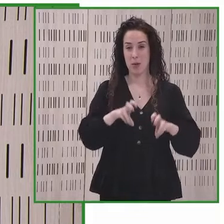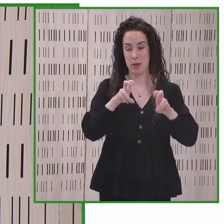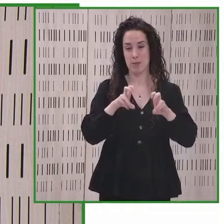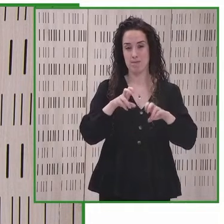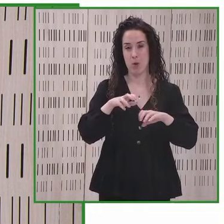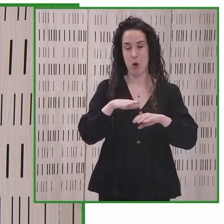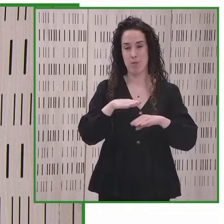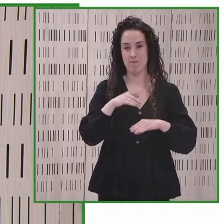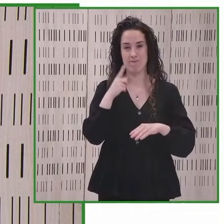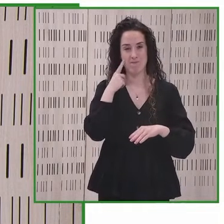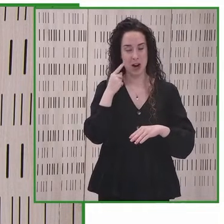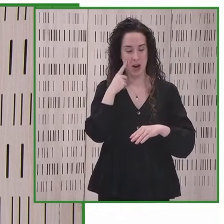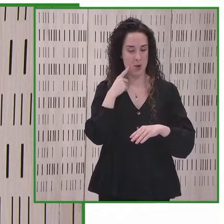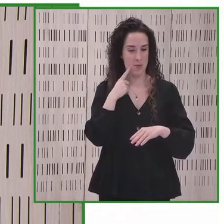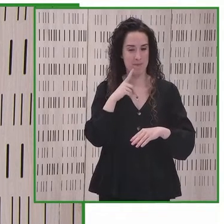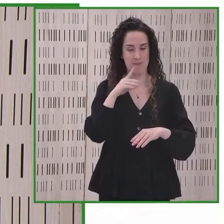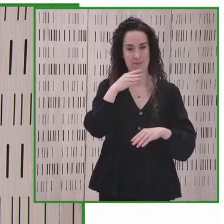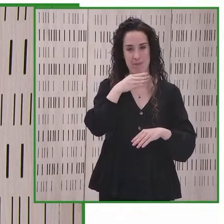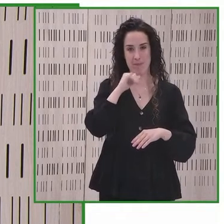Descúbreme